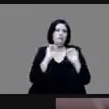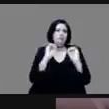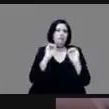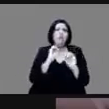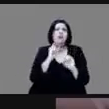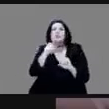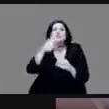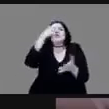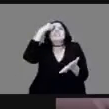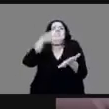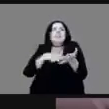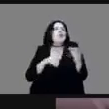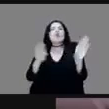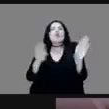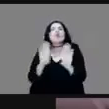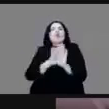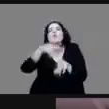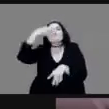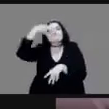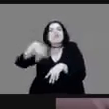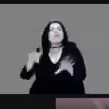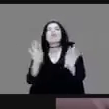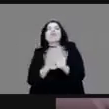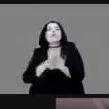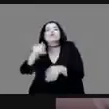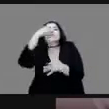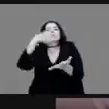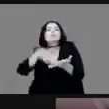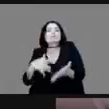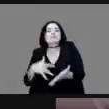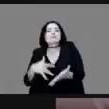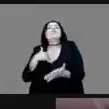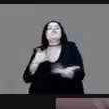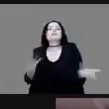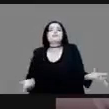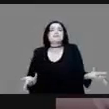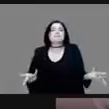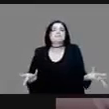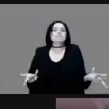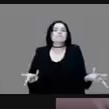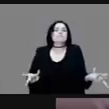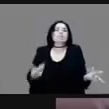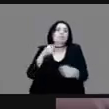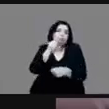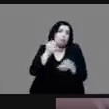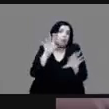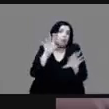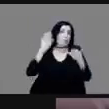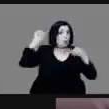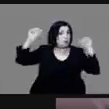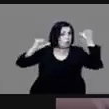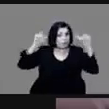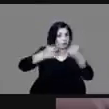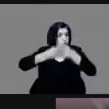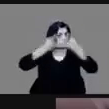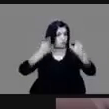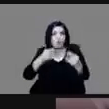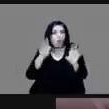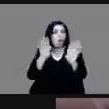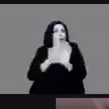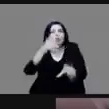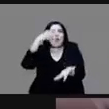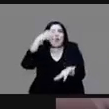México ahí hay varios detalles pero claro como historiadores como arqueólogos como gente que se nunca